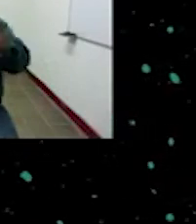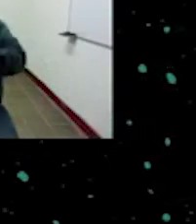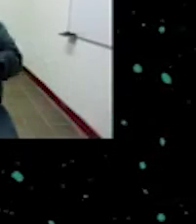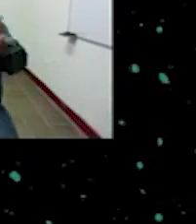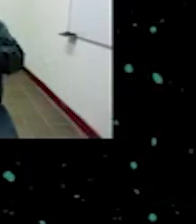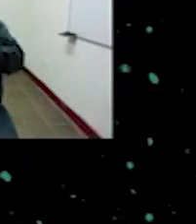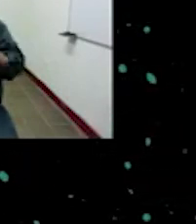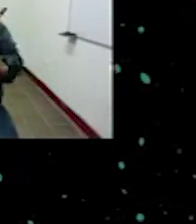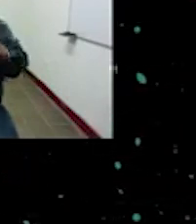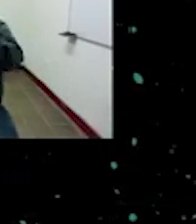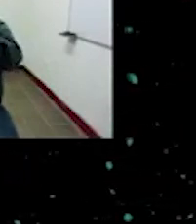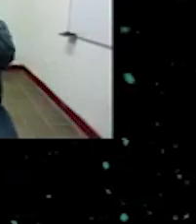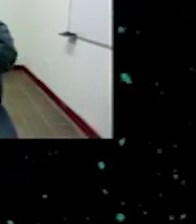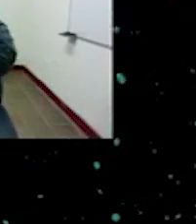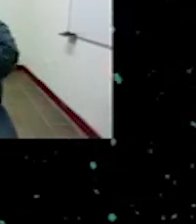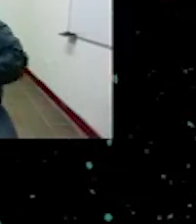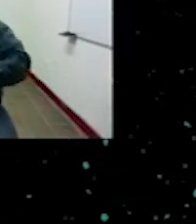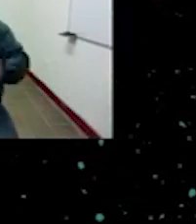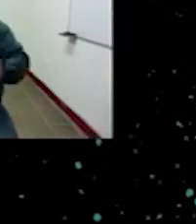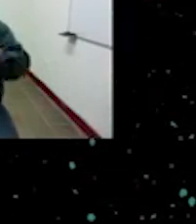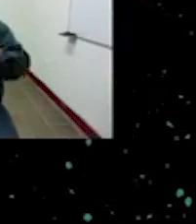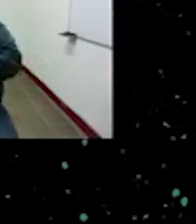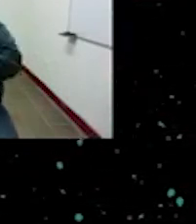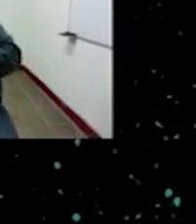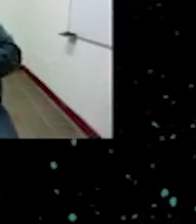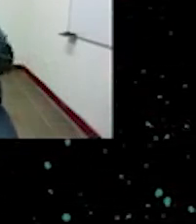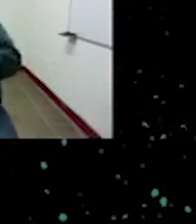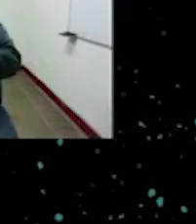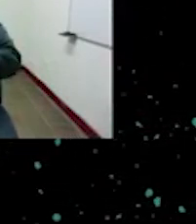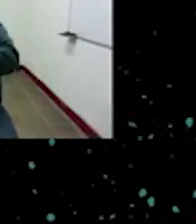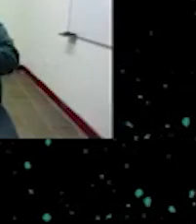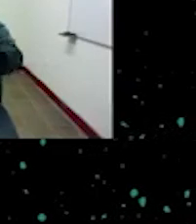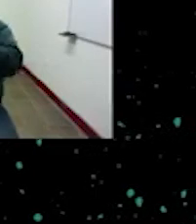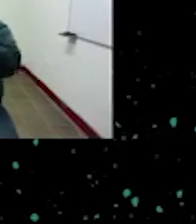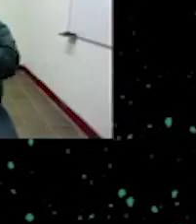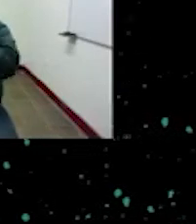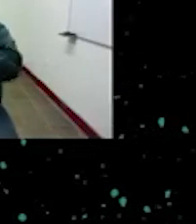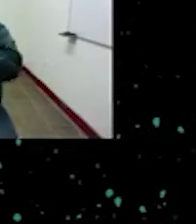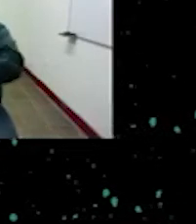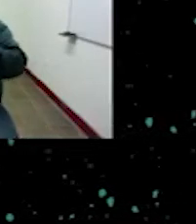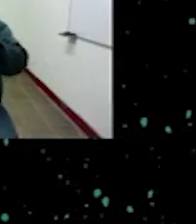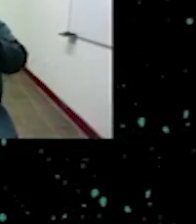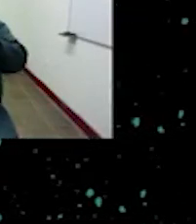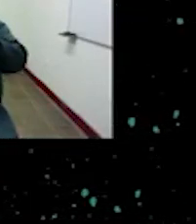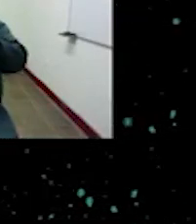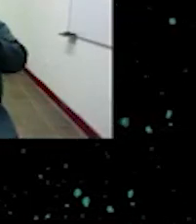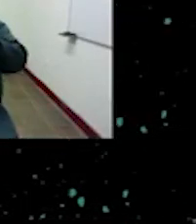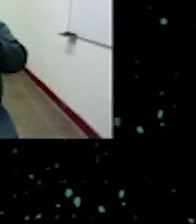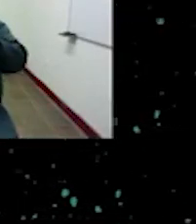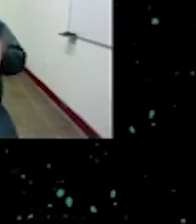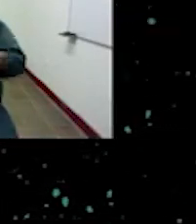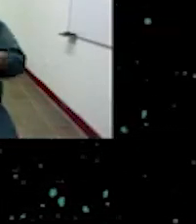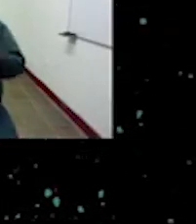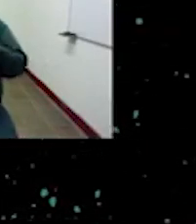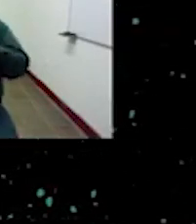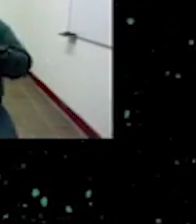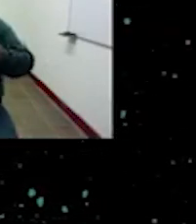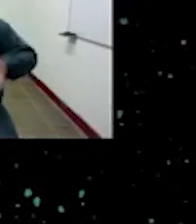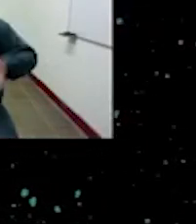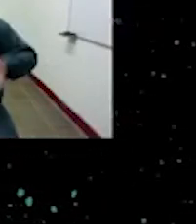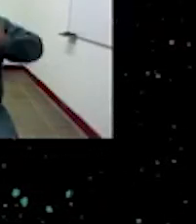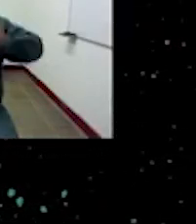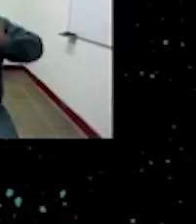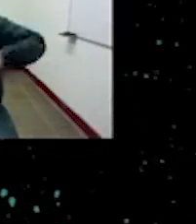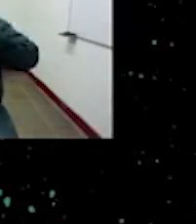cultura también africana y si nos vamos para el el sur se hace diferente pero esto es